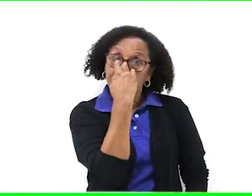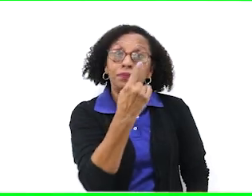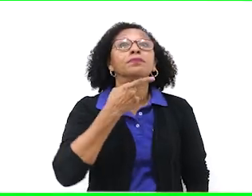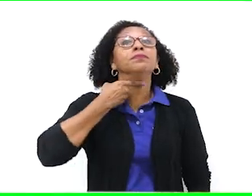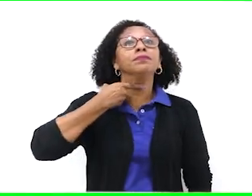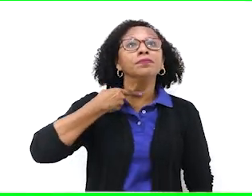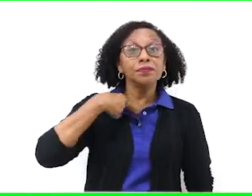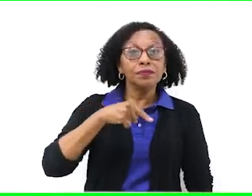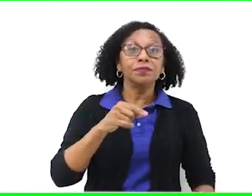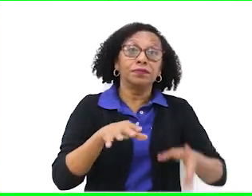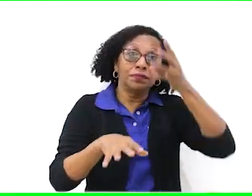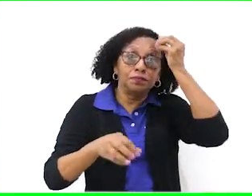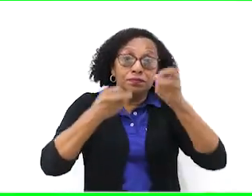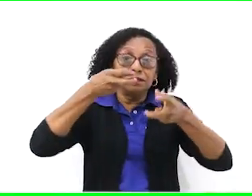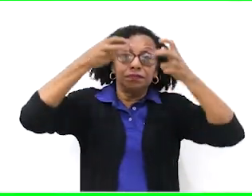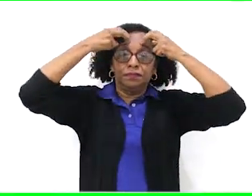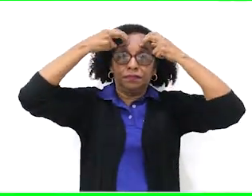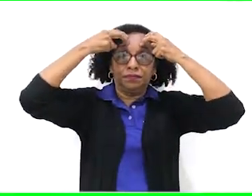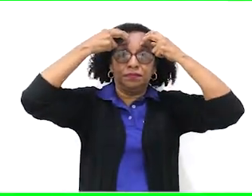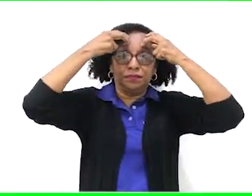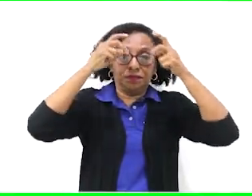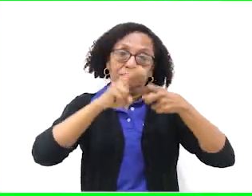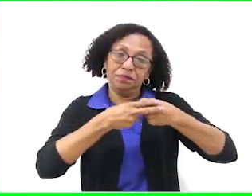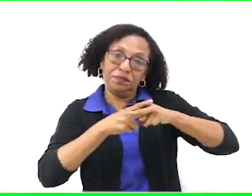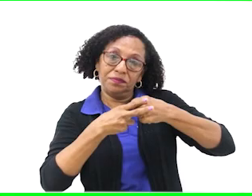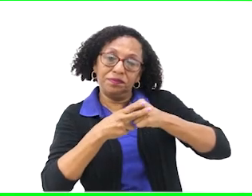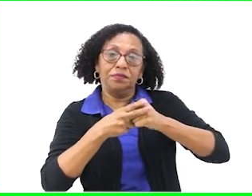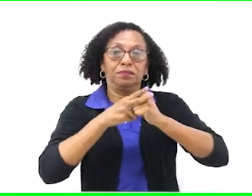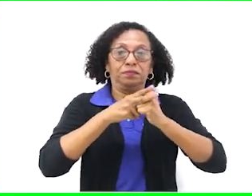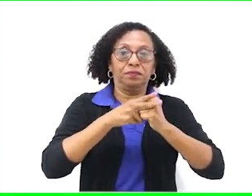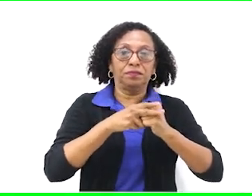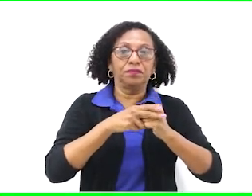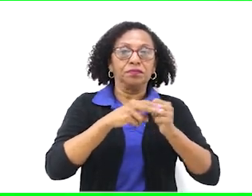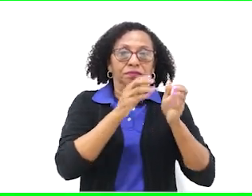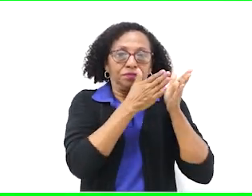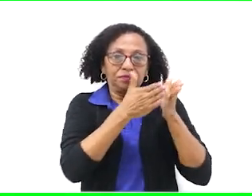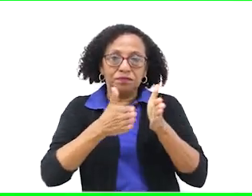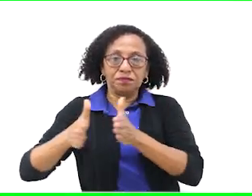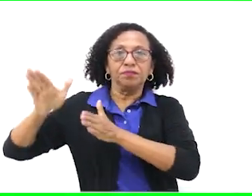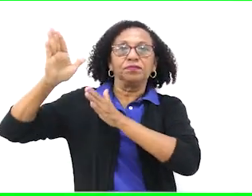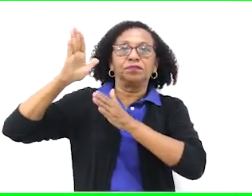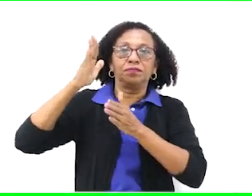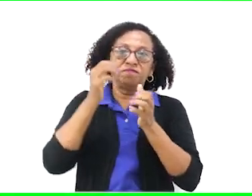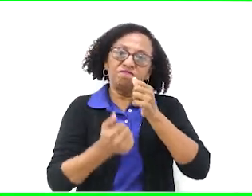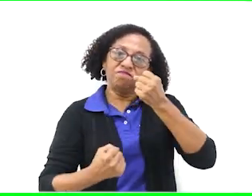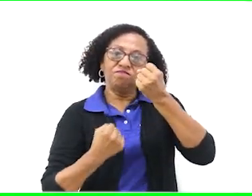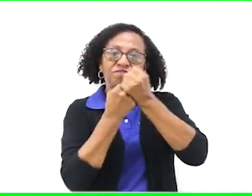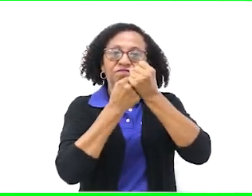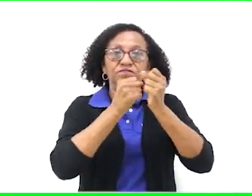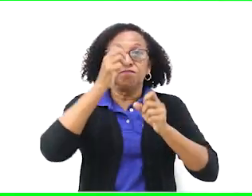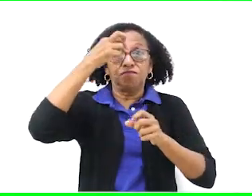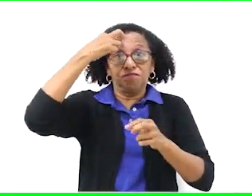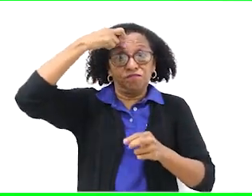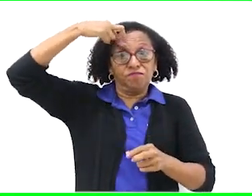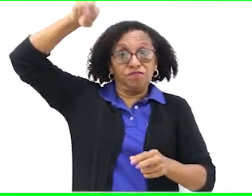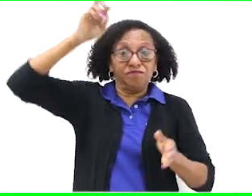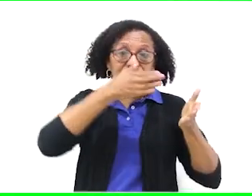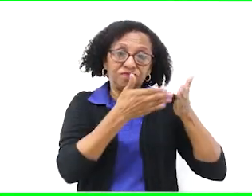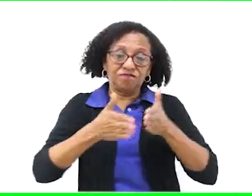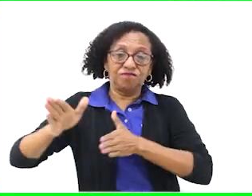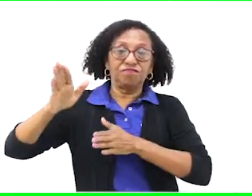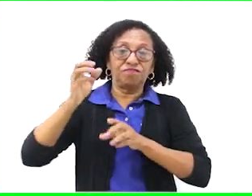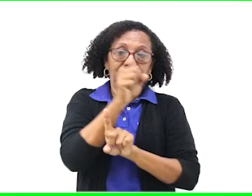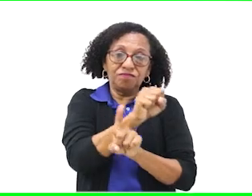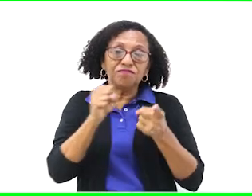¿Estás interesado en adquirir conocimientos sólidos, herramientas teóricas y metodológicas para potenciar tu labor docente y contribuir al